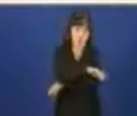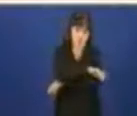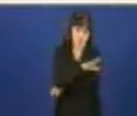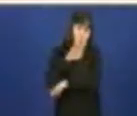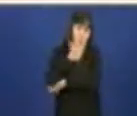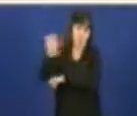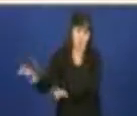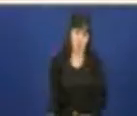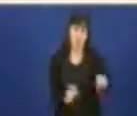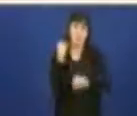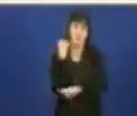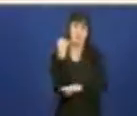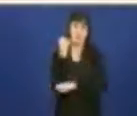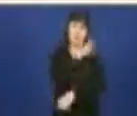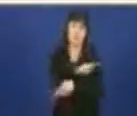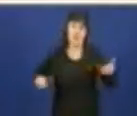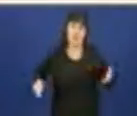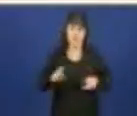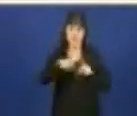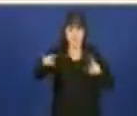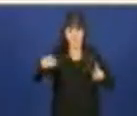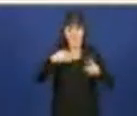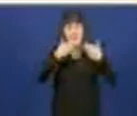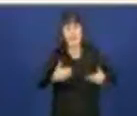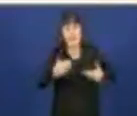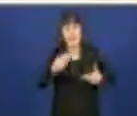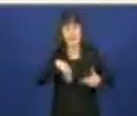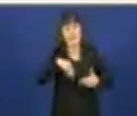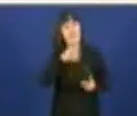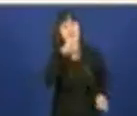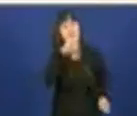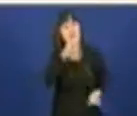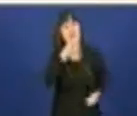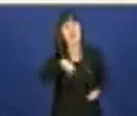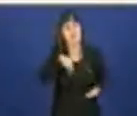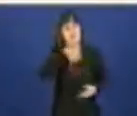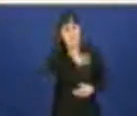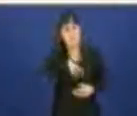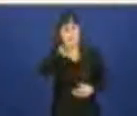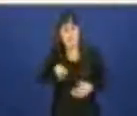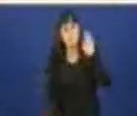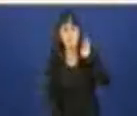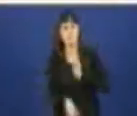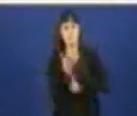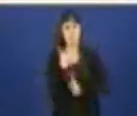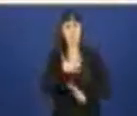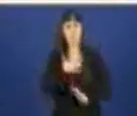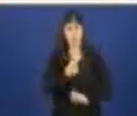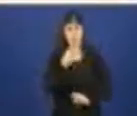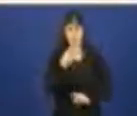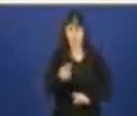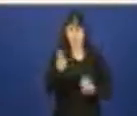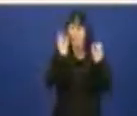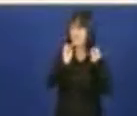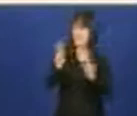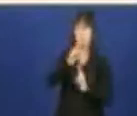do Instituto Galego de Estatística. Grazas a estes datos que se publican cada trimestre, podemos decir con todo rigor, sin que poda